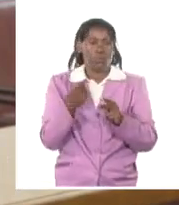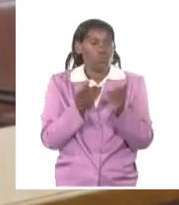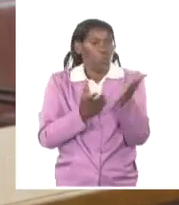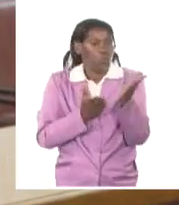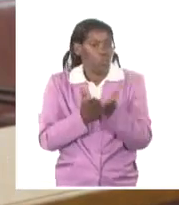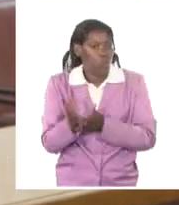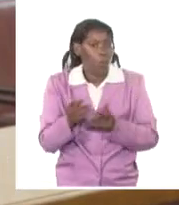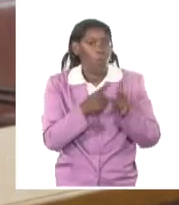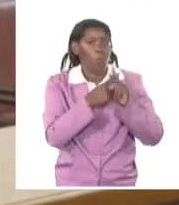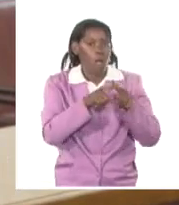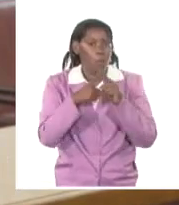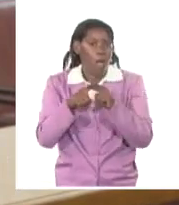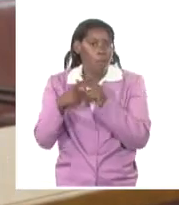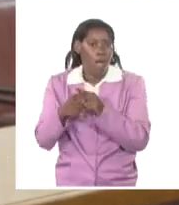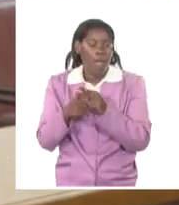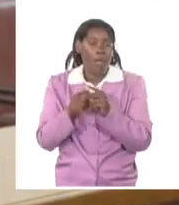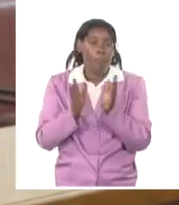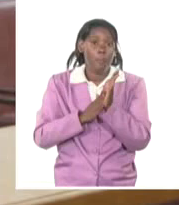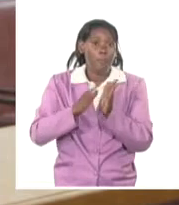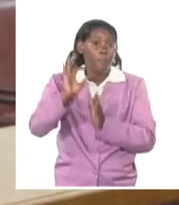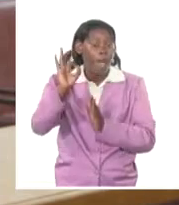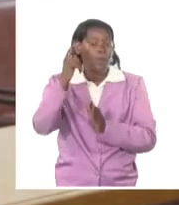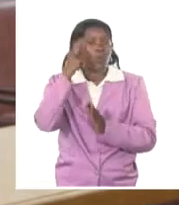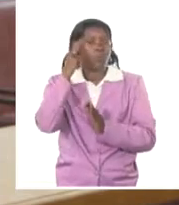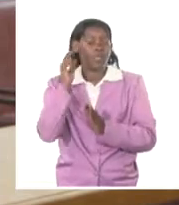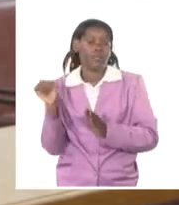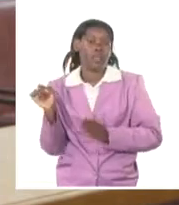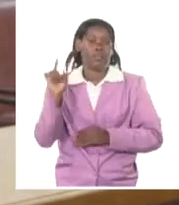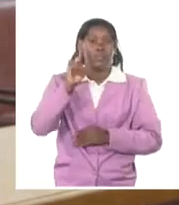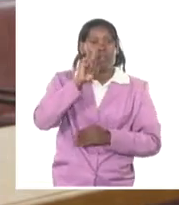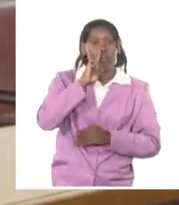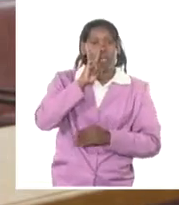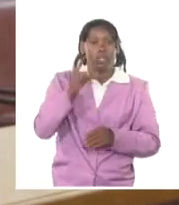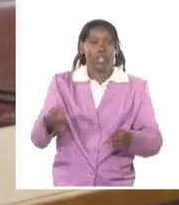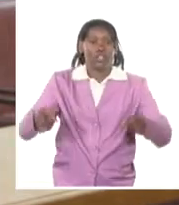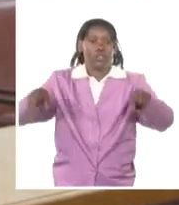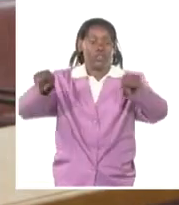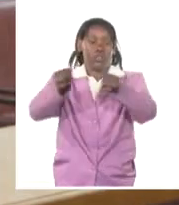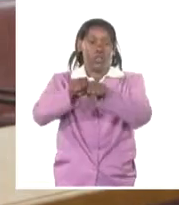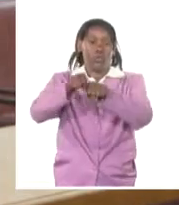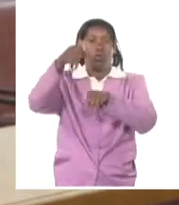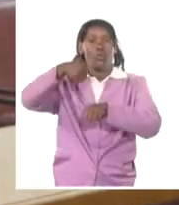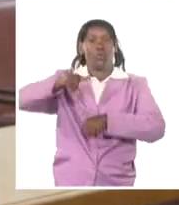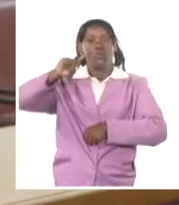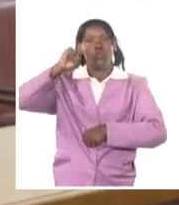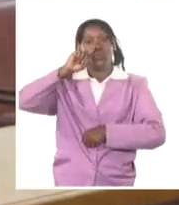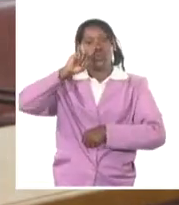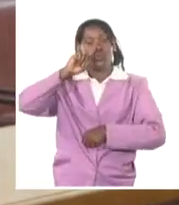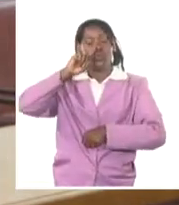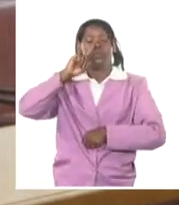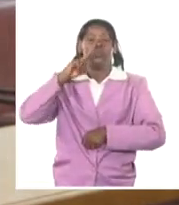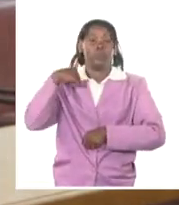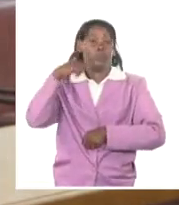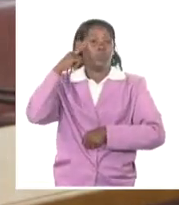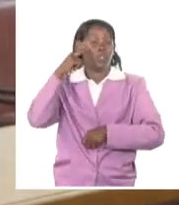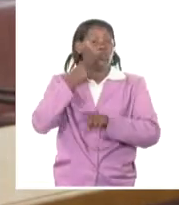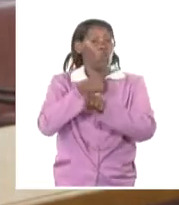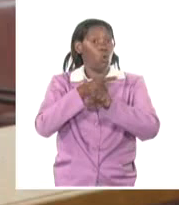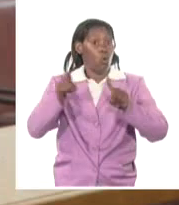para concluir en el mes de mayo y que tenga y esté entregando energía en el mes de junio. Vamos a terminar césped